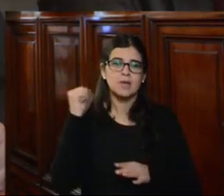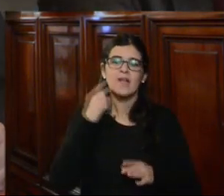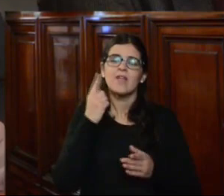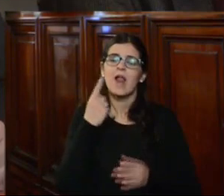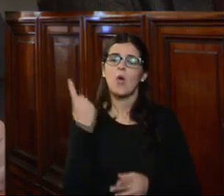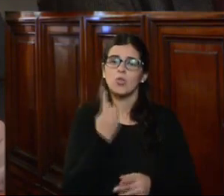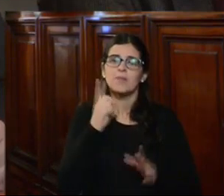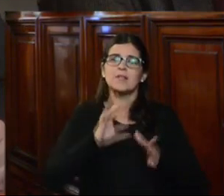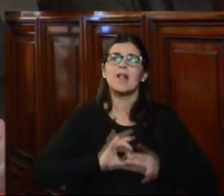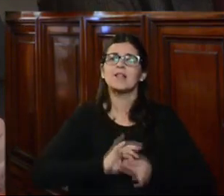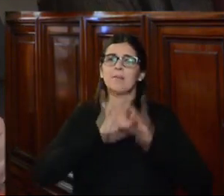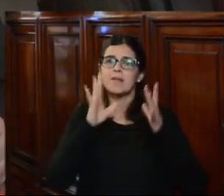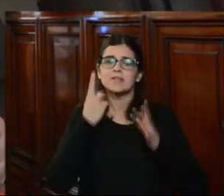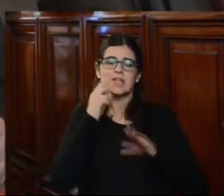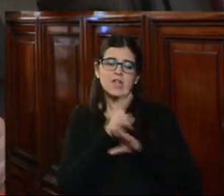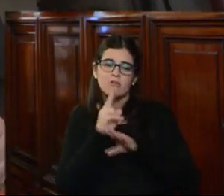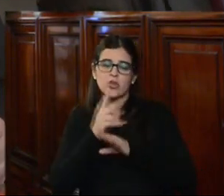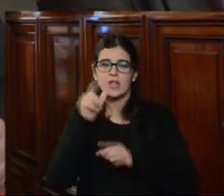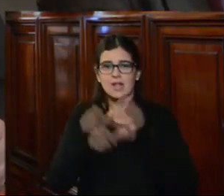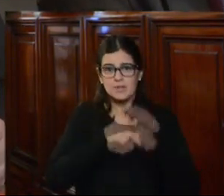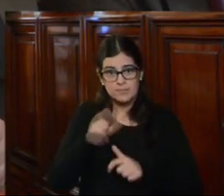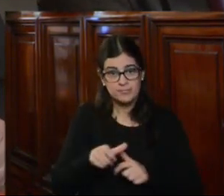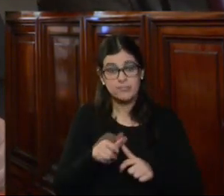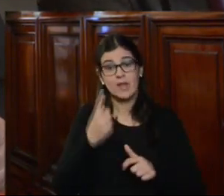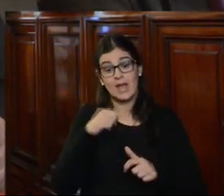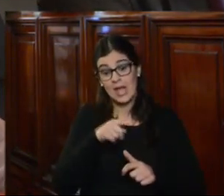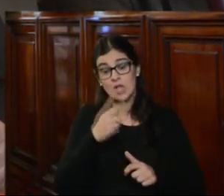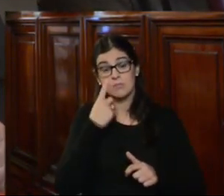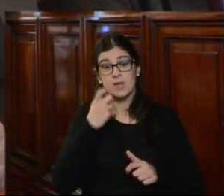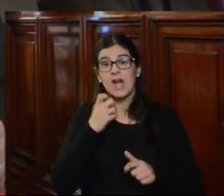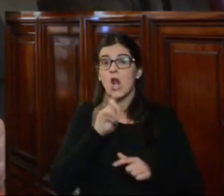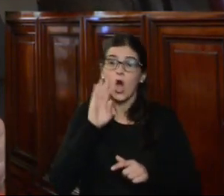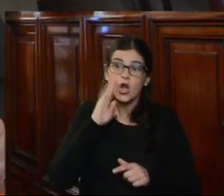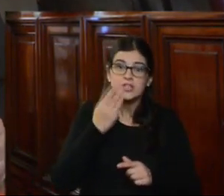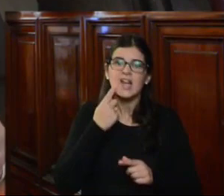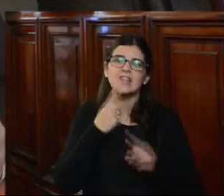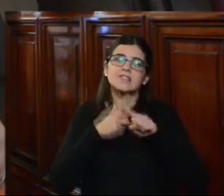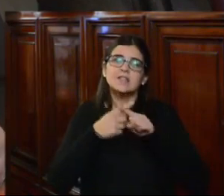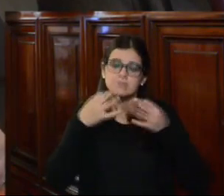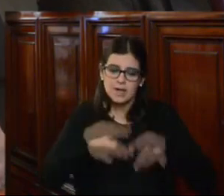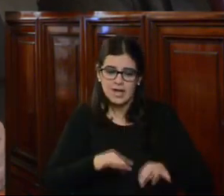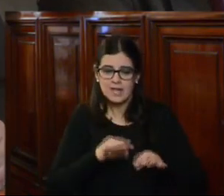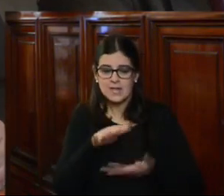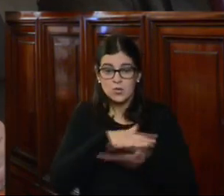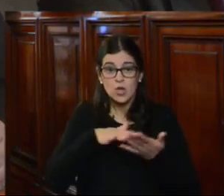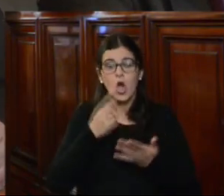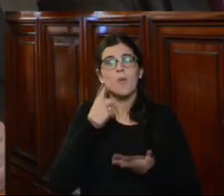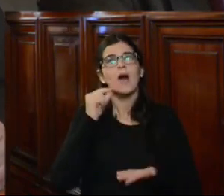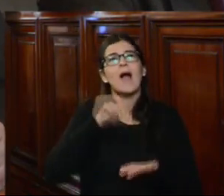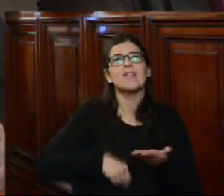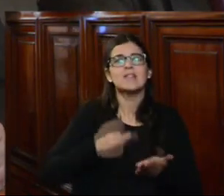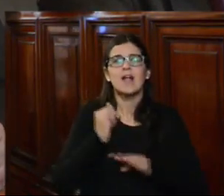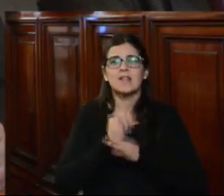autonomía y la independencia de las defensorías del pueblo que llevaría a desconocer la propia existencia de las mismas como garantía